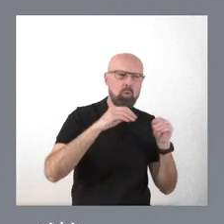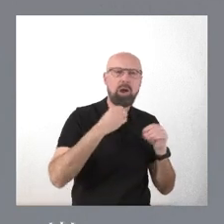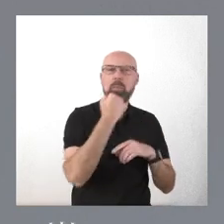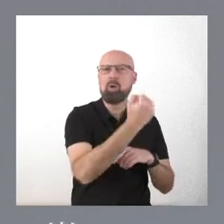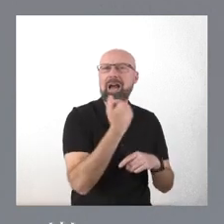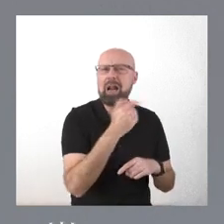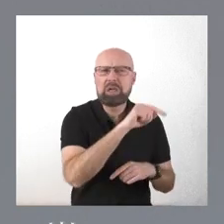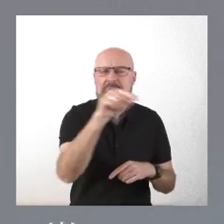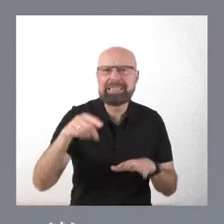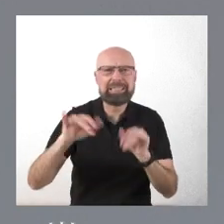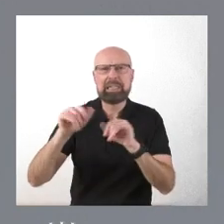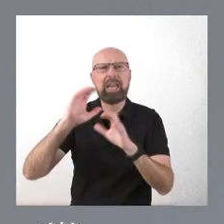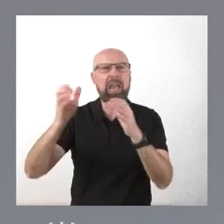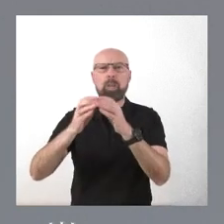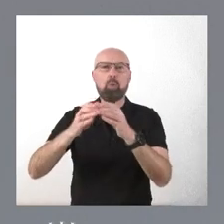partir de ahí,